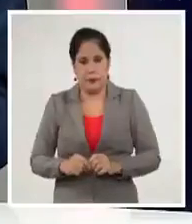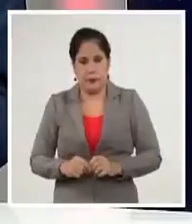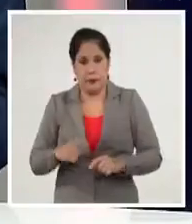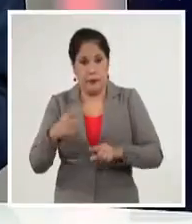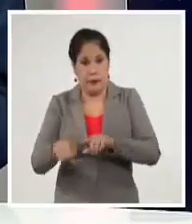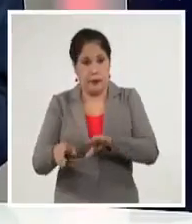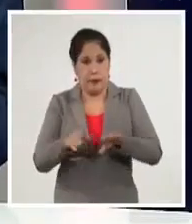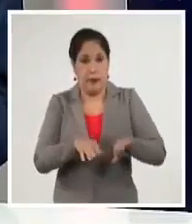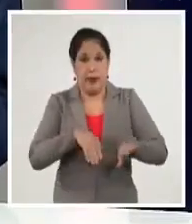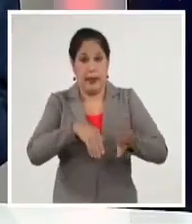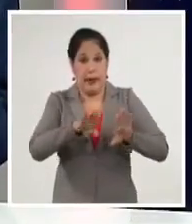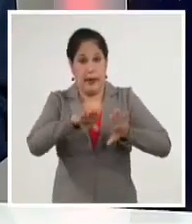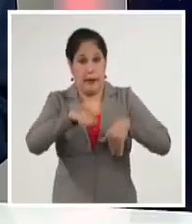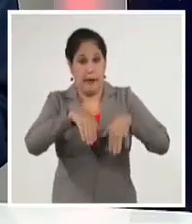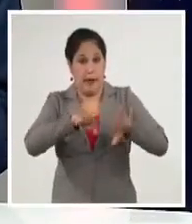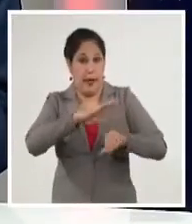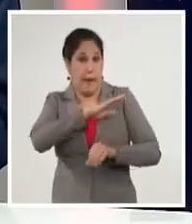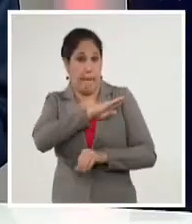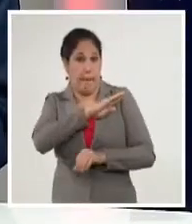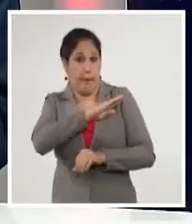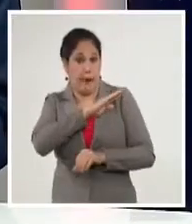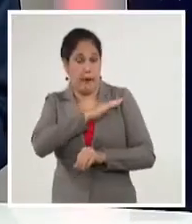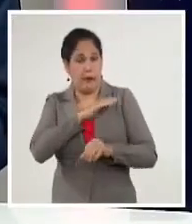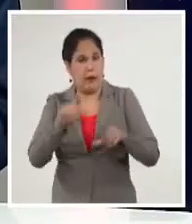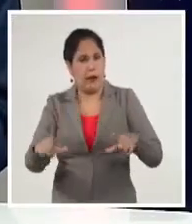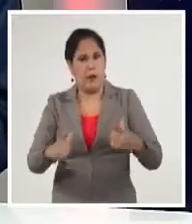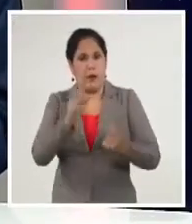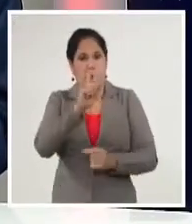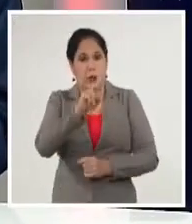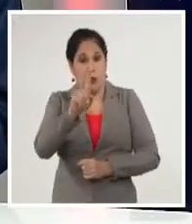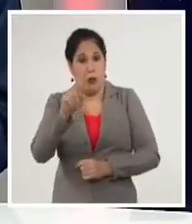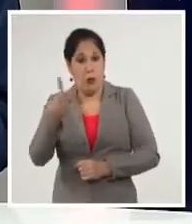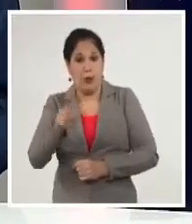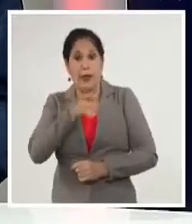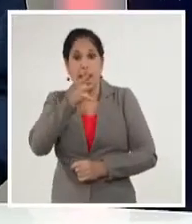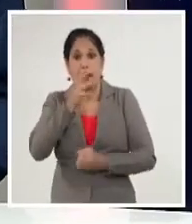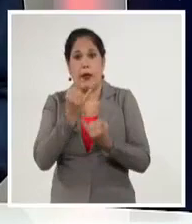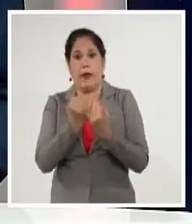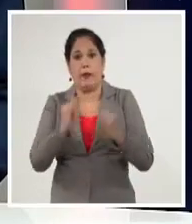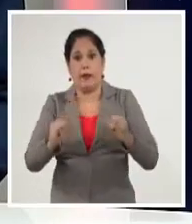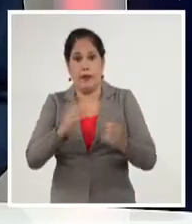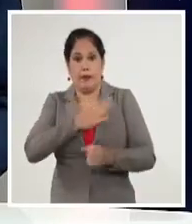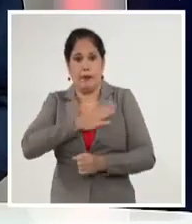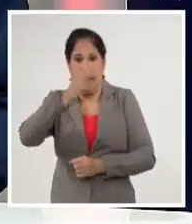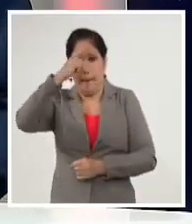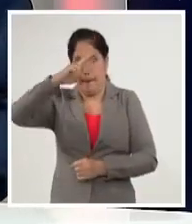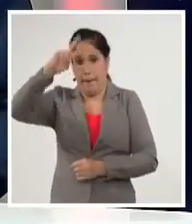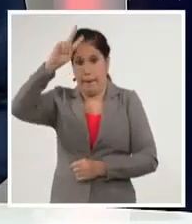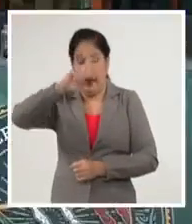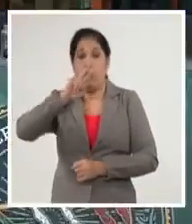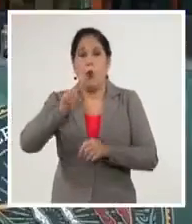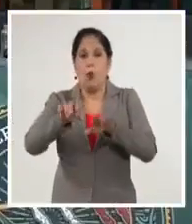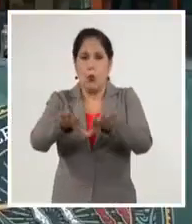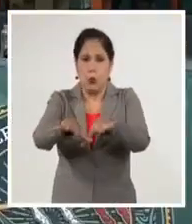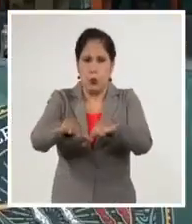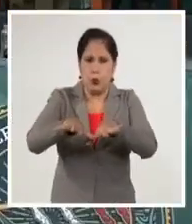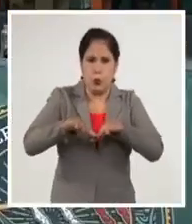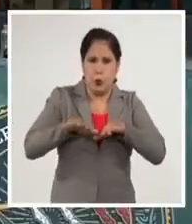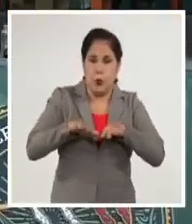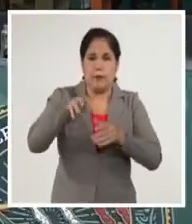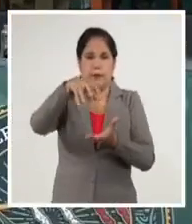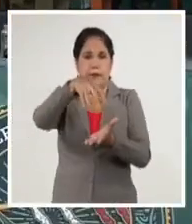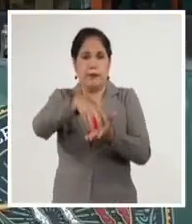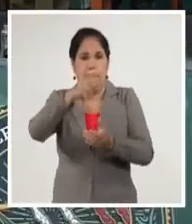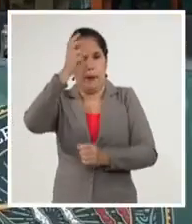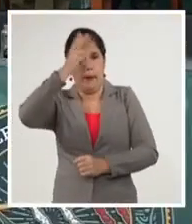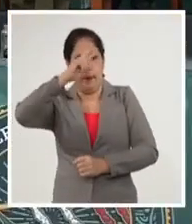El desfile militar en honor al aniversario 211 del Grito de la Independencia de México tuvo lugar en la explanada del Zócalo Capitalino.